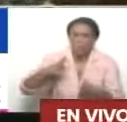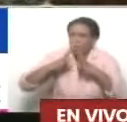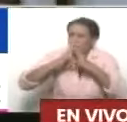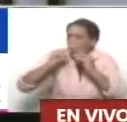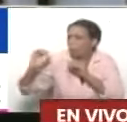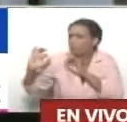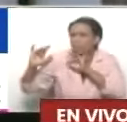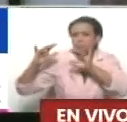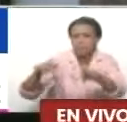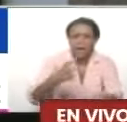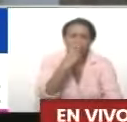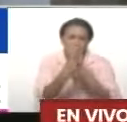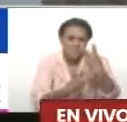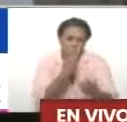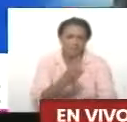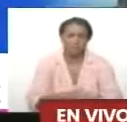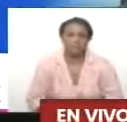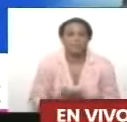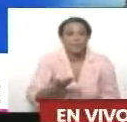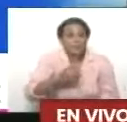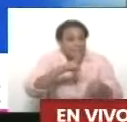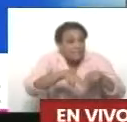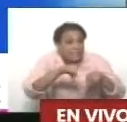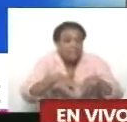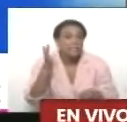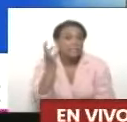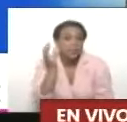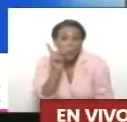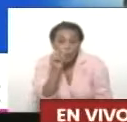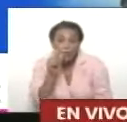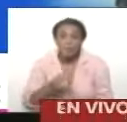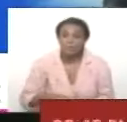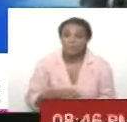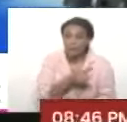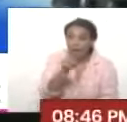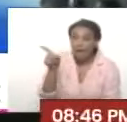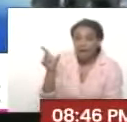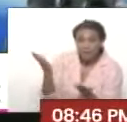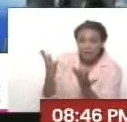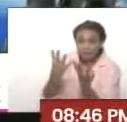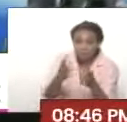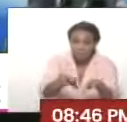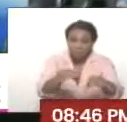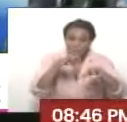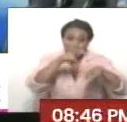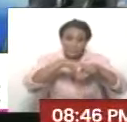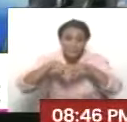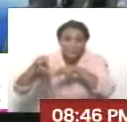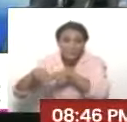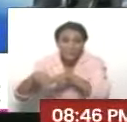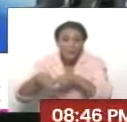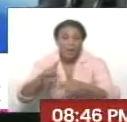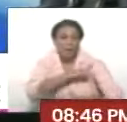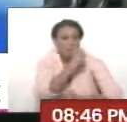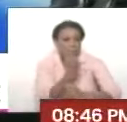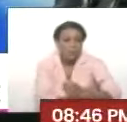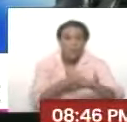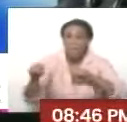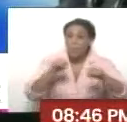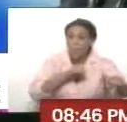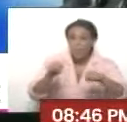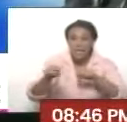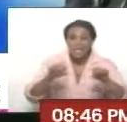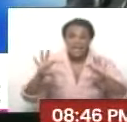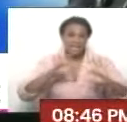Correcto, es muy importante para que los niños y niñas, fíjate, aquí tenemos a las niñas y a los niños del poderoso movimiento